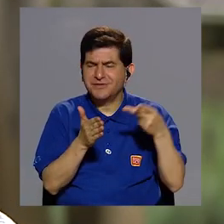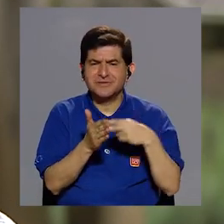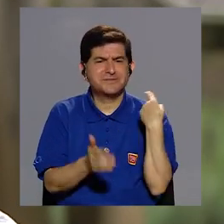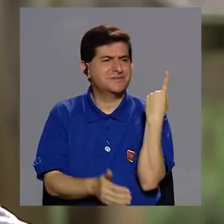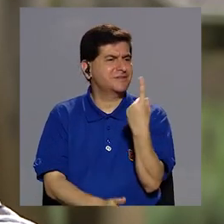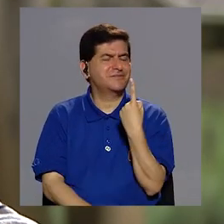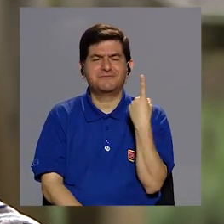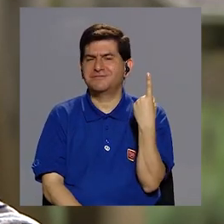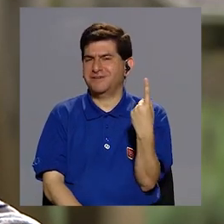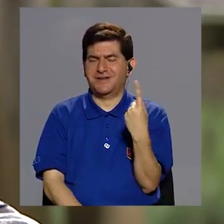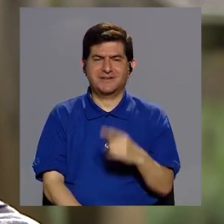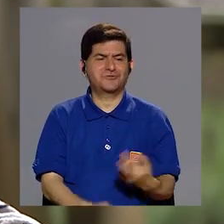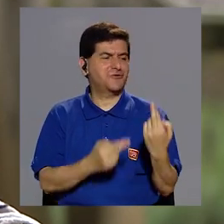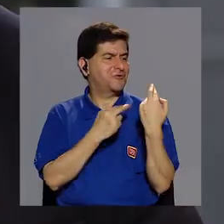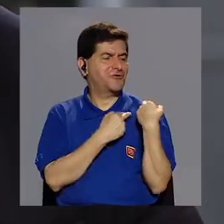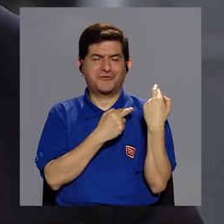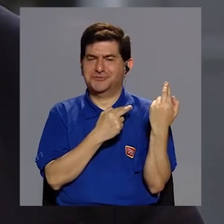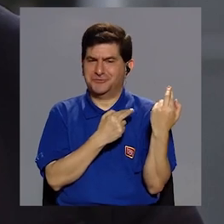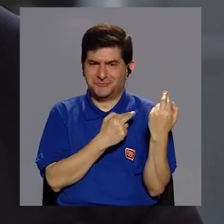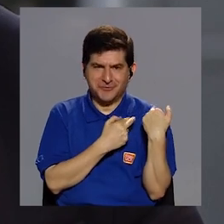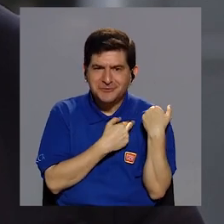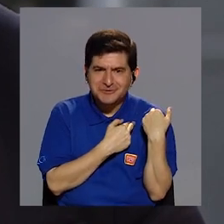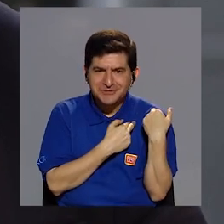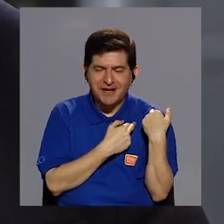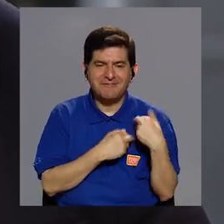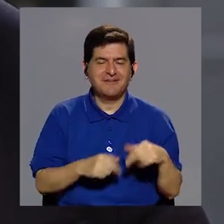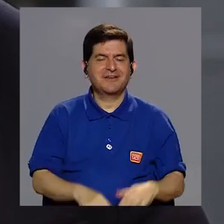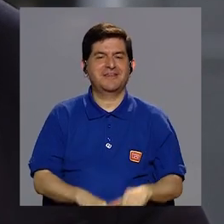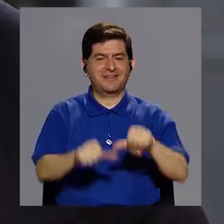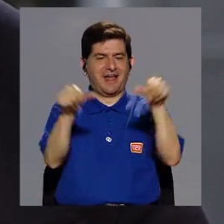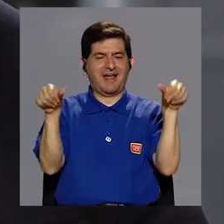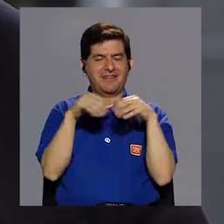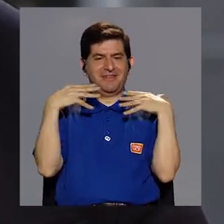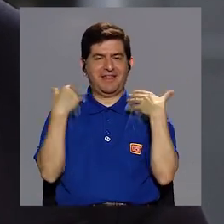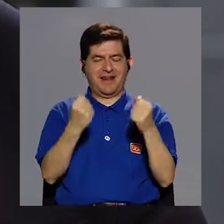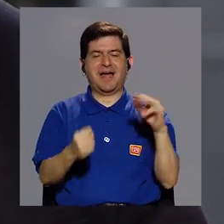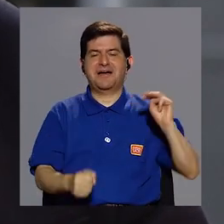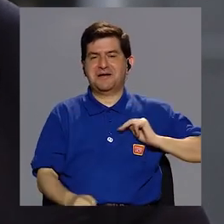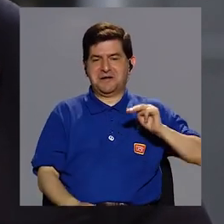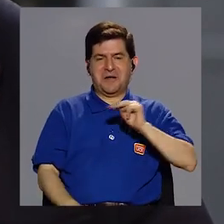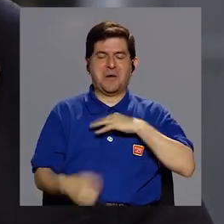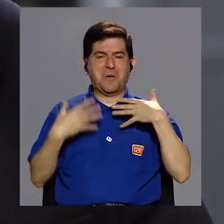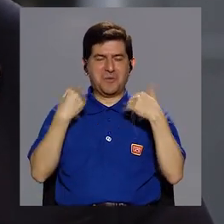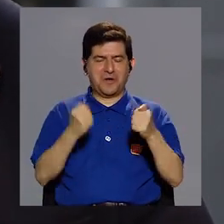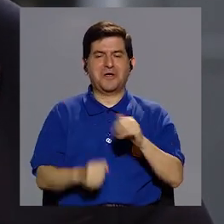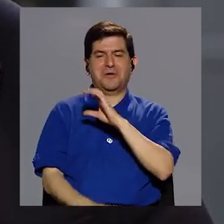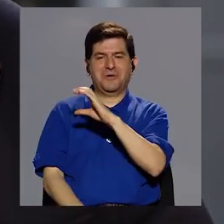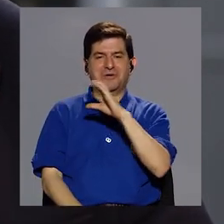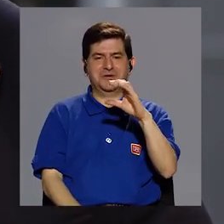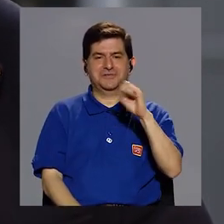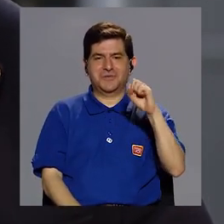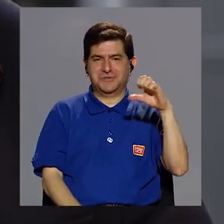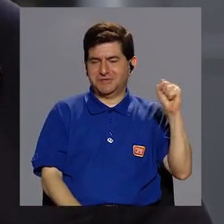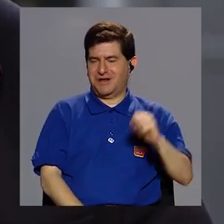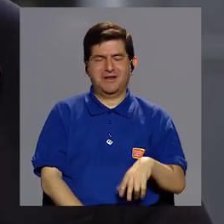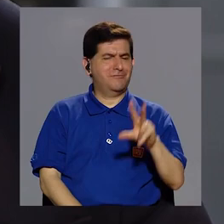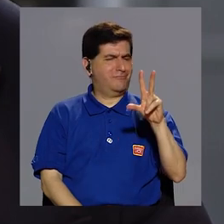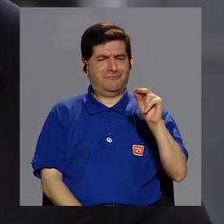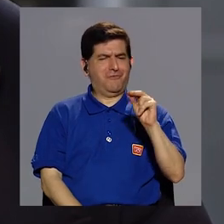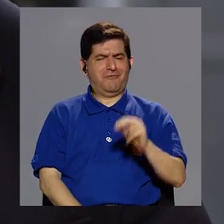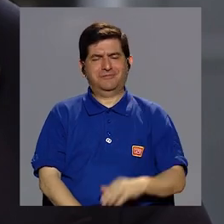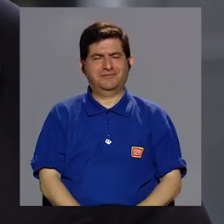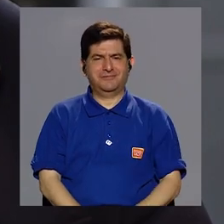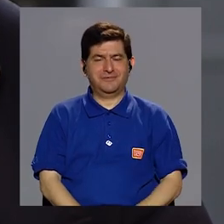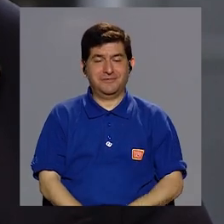no solamente es responsabilidad del sector salud o del Ministerio de Salud, de la Caja Costarricense, del